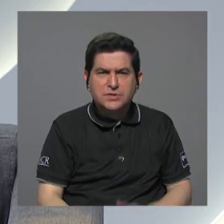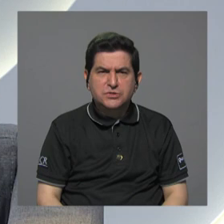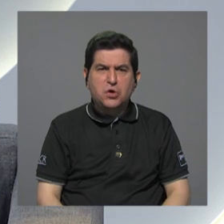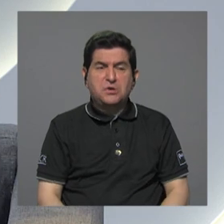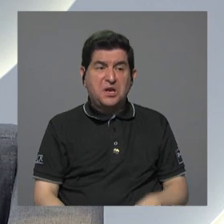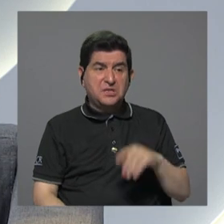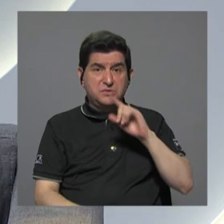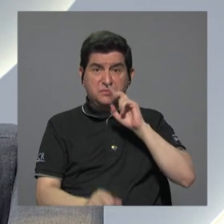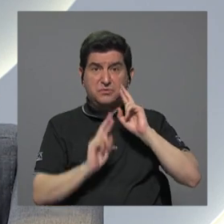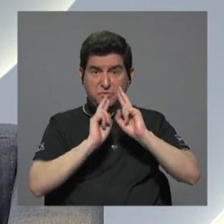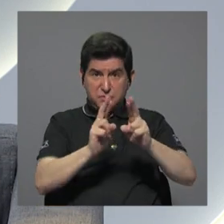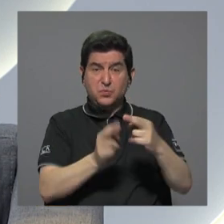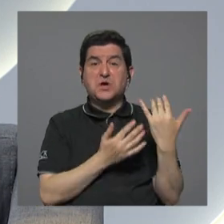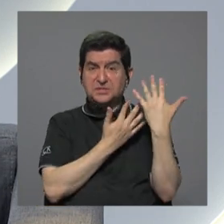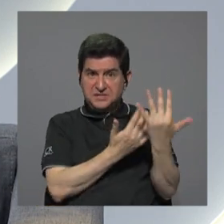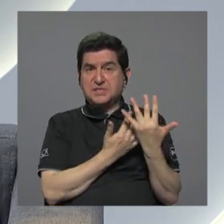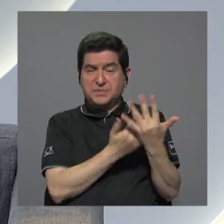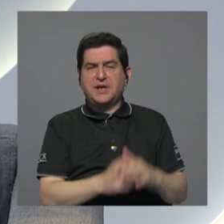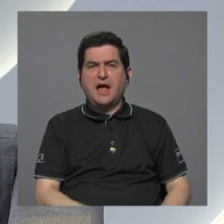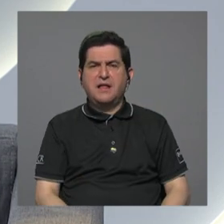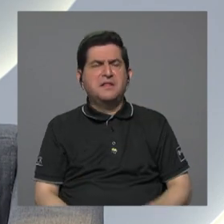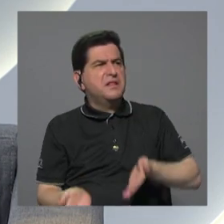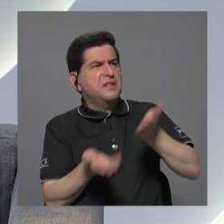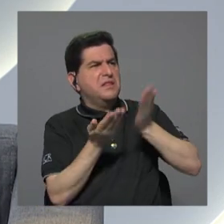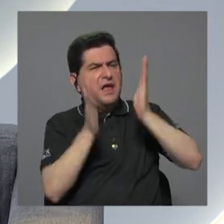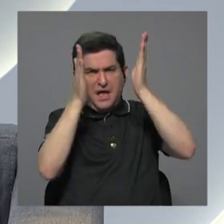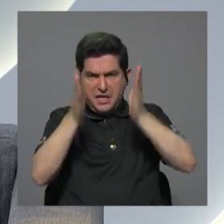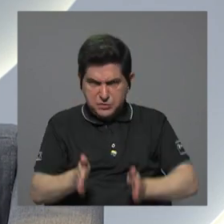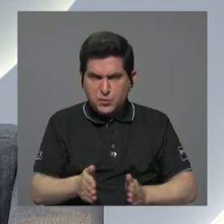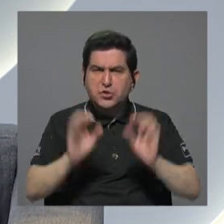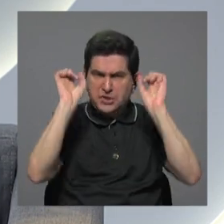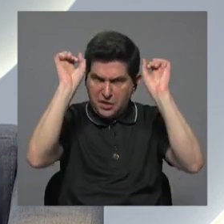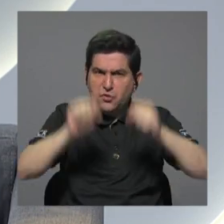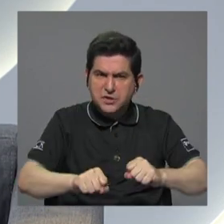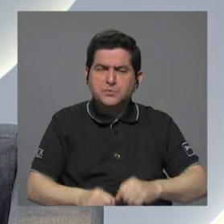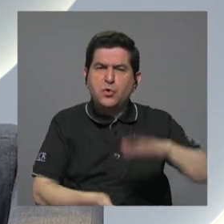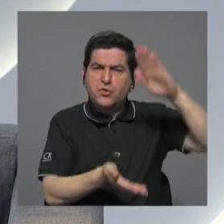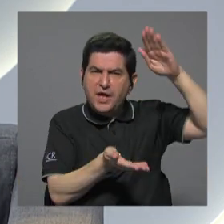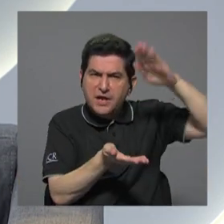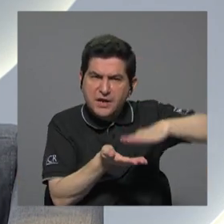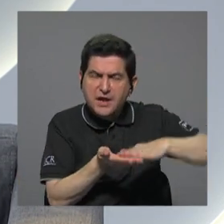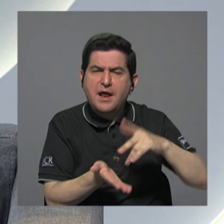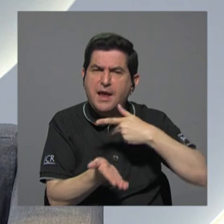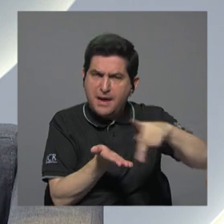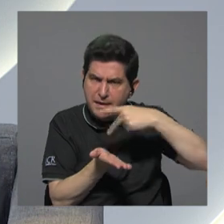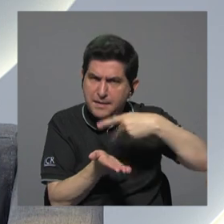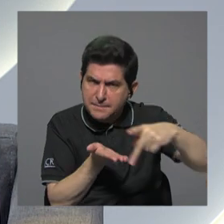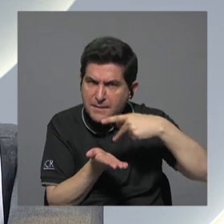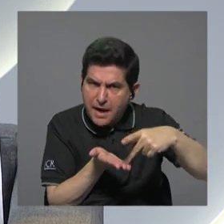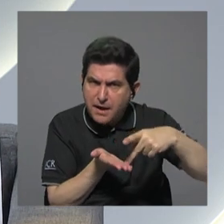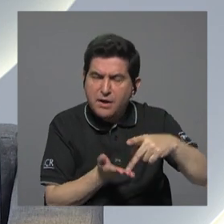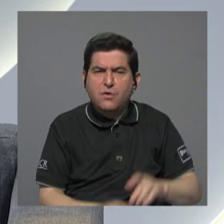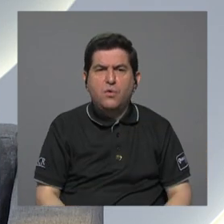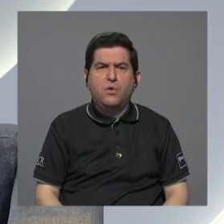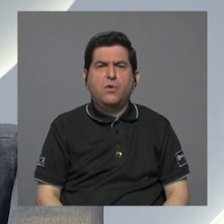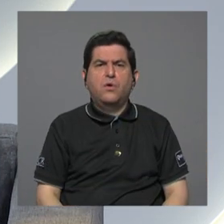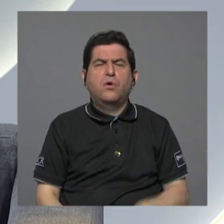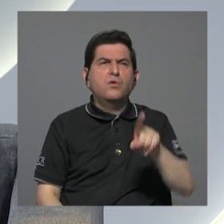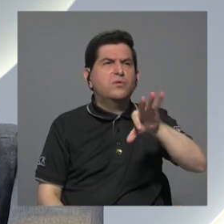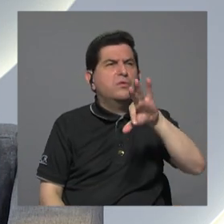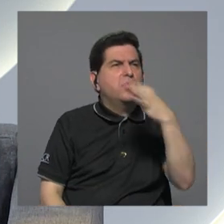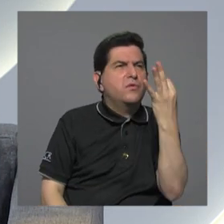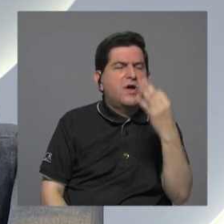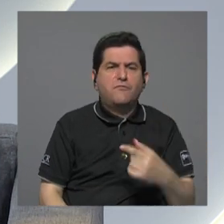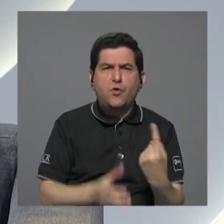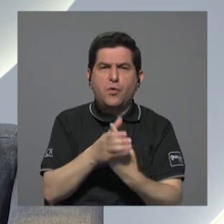que se esperaba. Lograron los exportadores, las personas exportadoras, una reducción en sus tarifas. Entonces, ¿se pasó de alguna manera